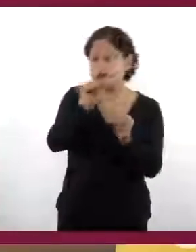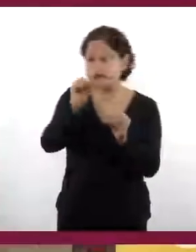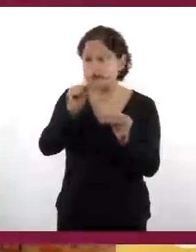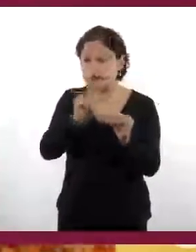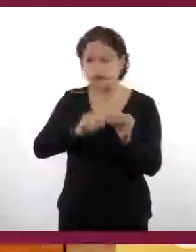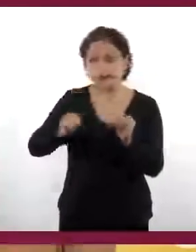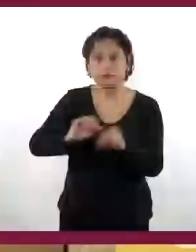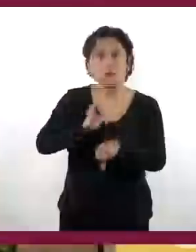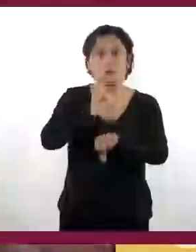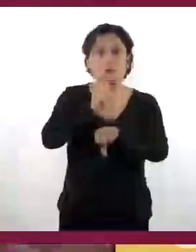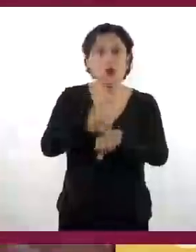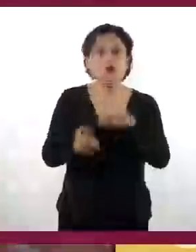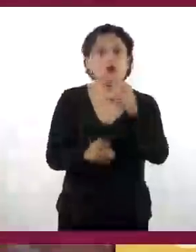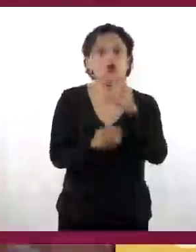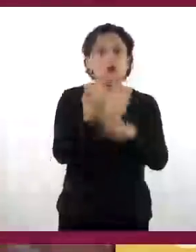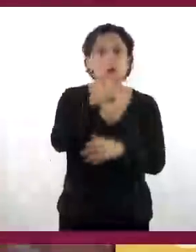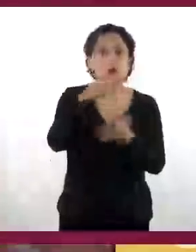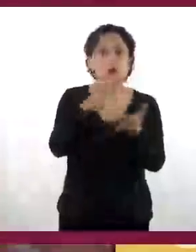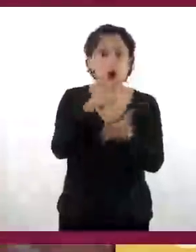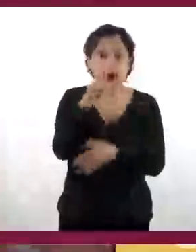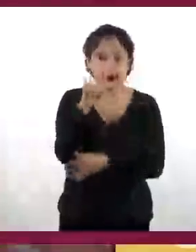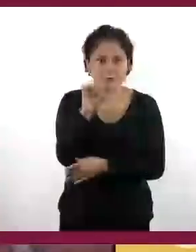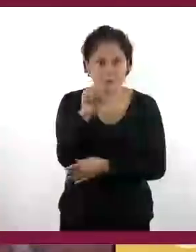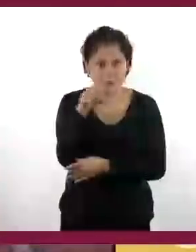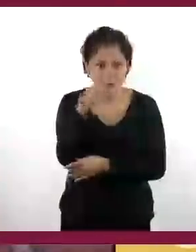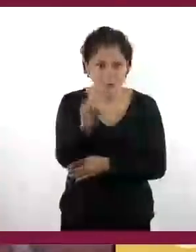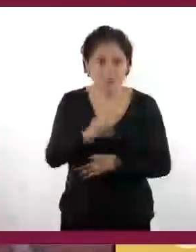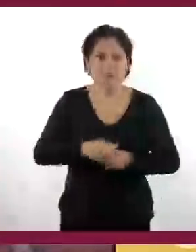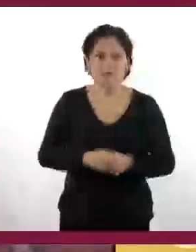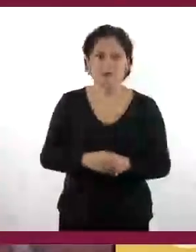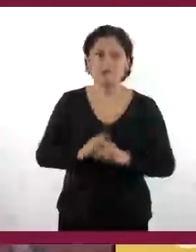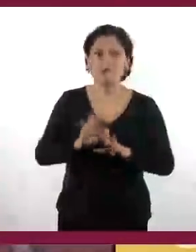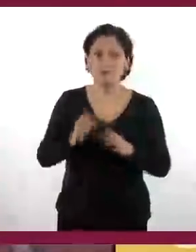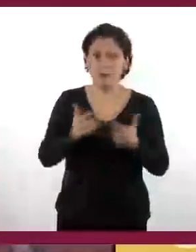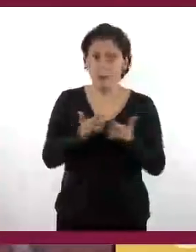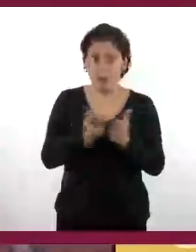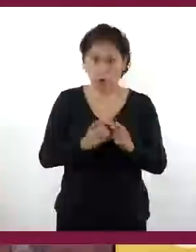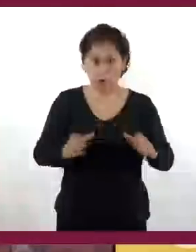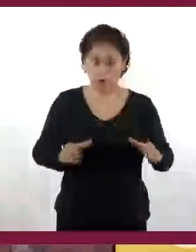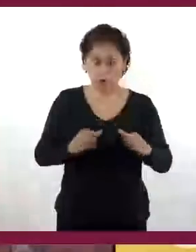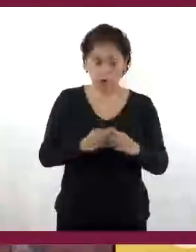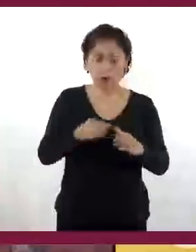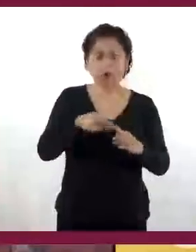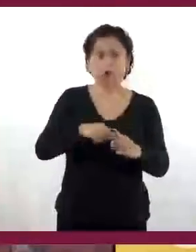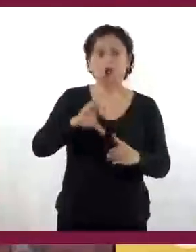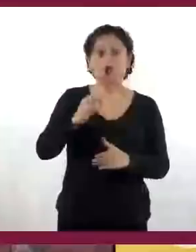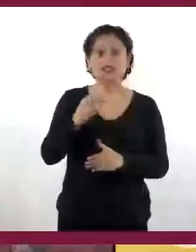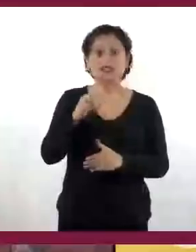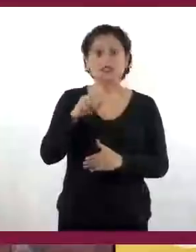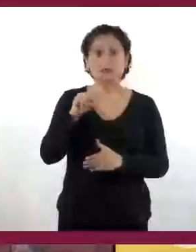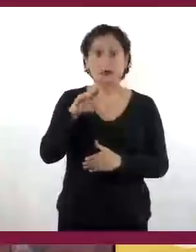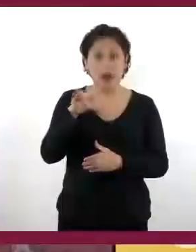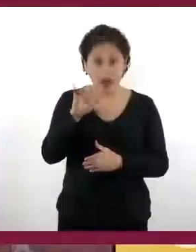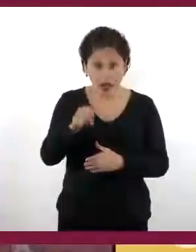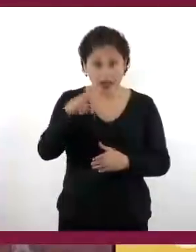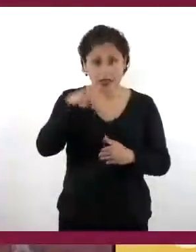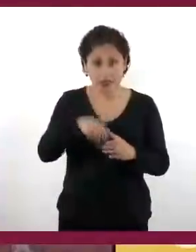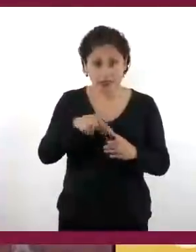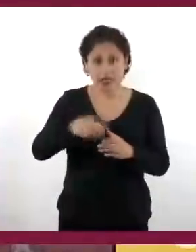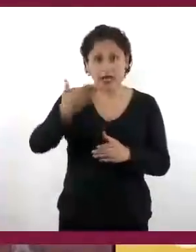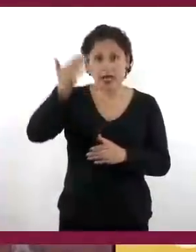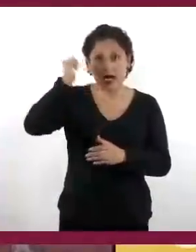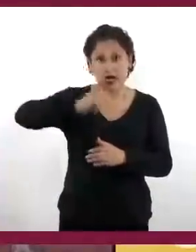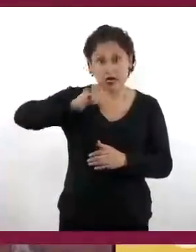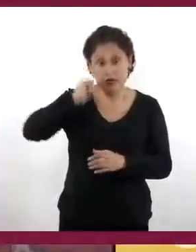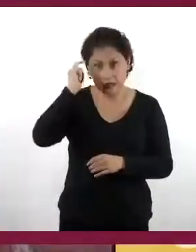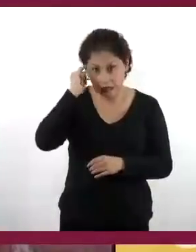misiones. Estos grupos que, ya lo dije, genéricamente se llamaban chichimecas, pero que en realidad eran diferentes naciones,